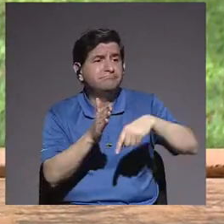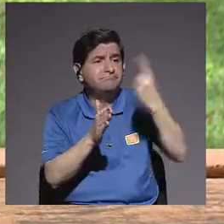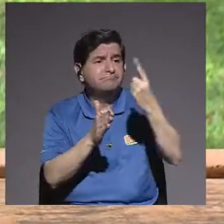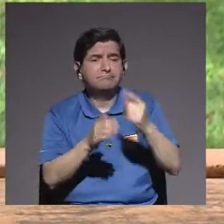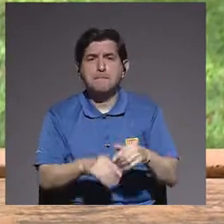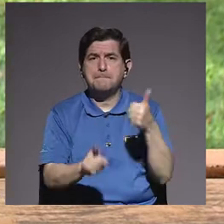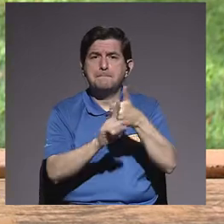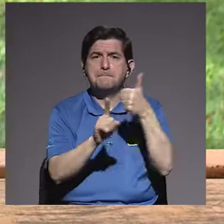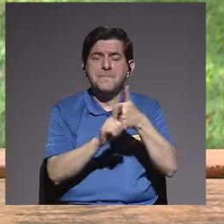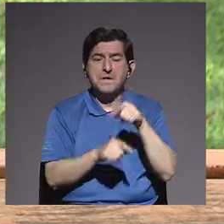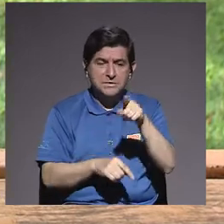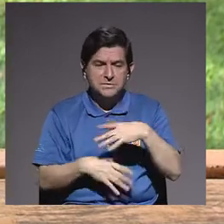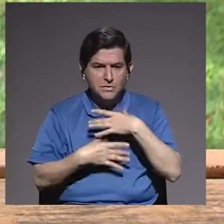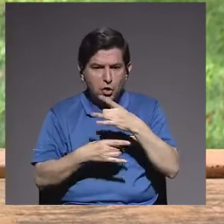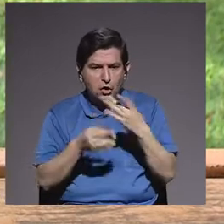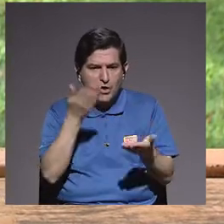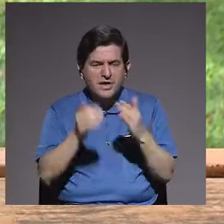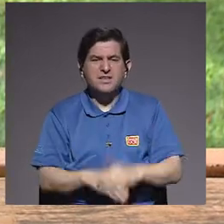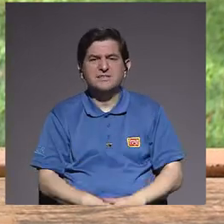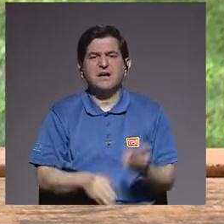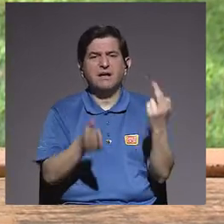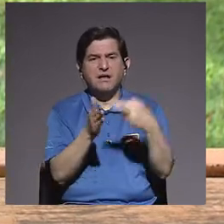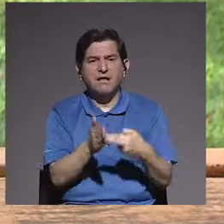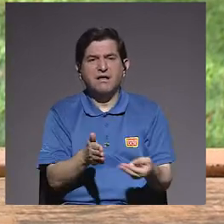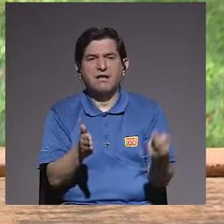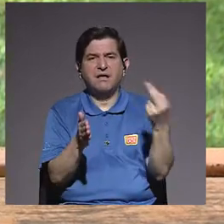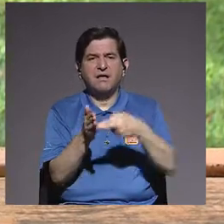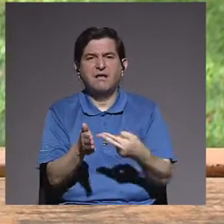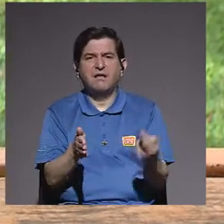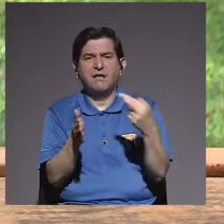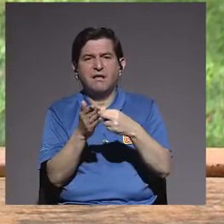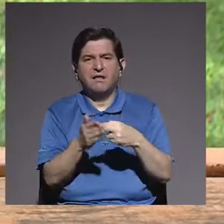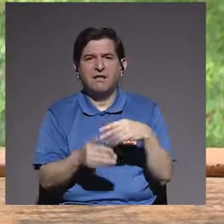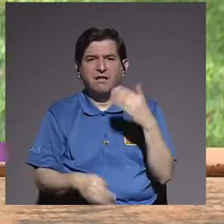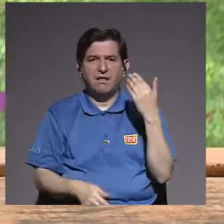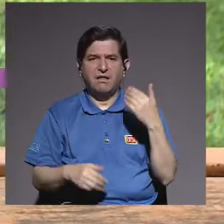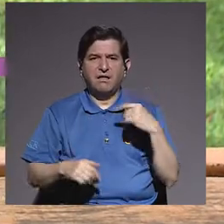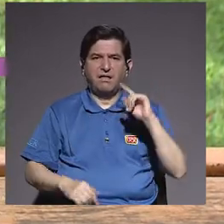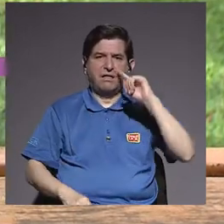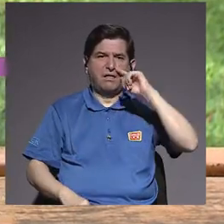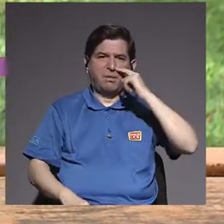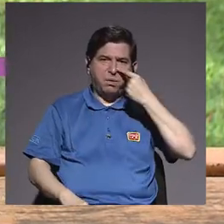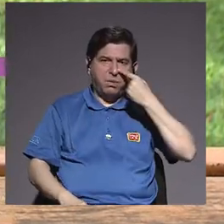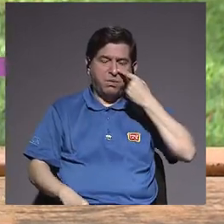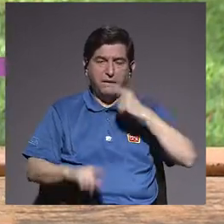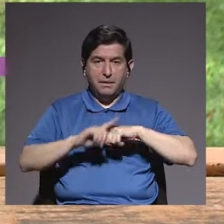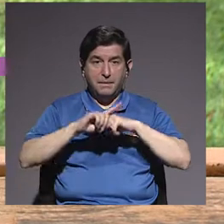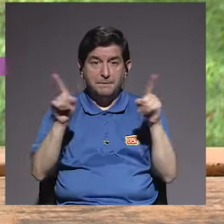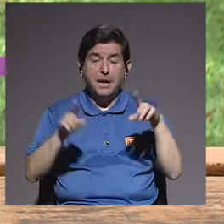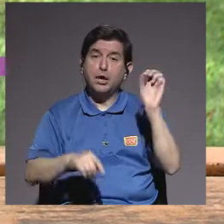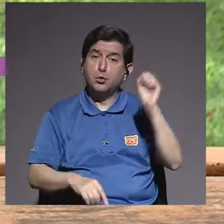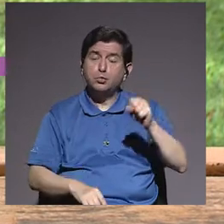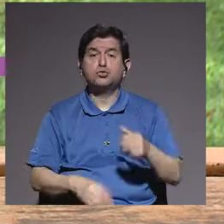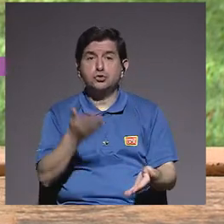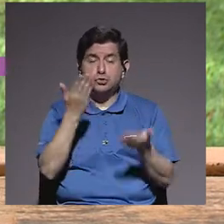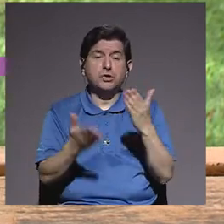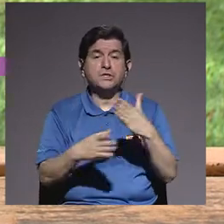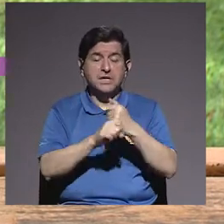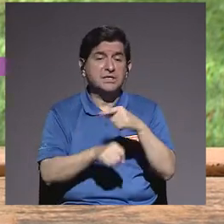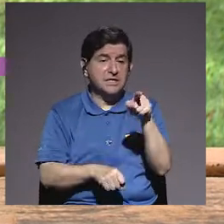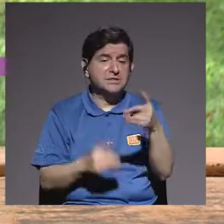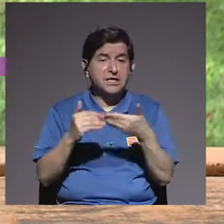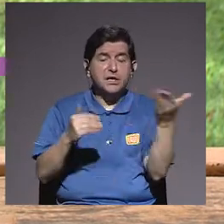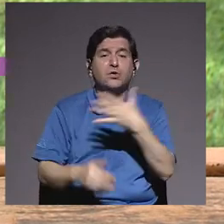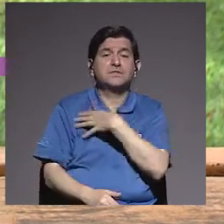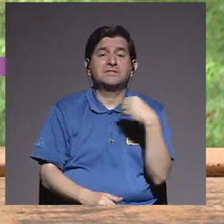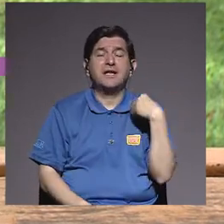el mismo pasatiempos se puede volver rutinario, pero entonces, ¿sí? Haciendo lo que